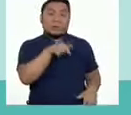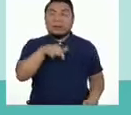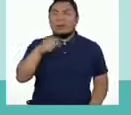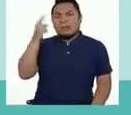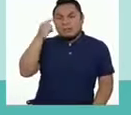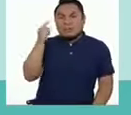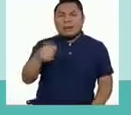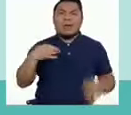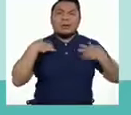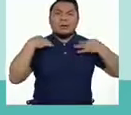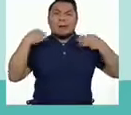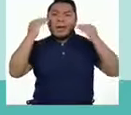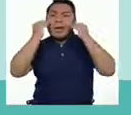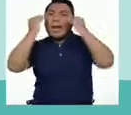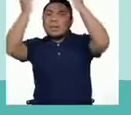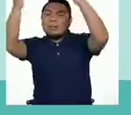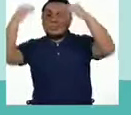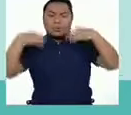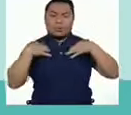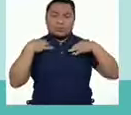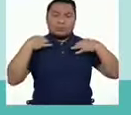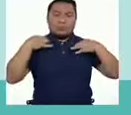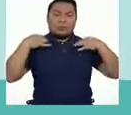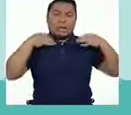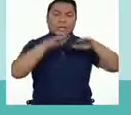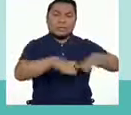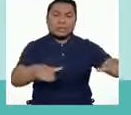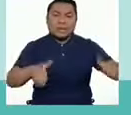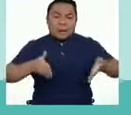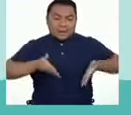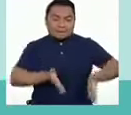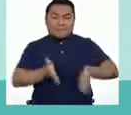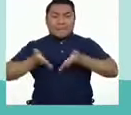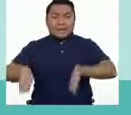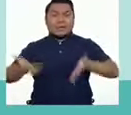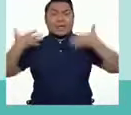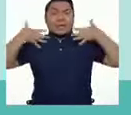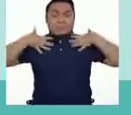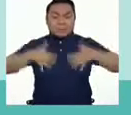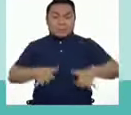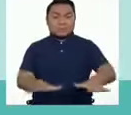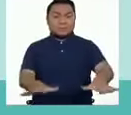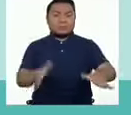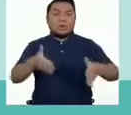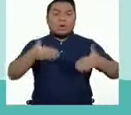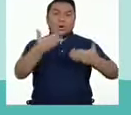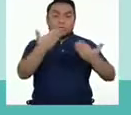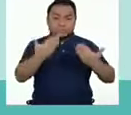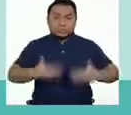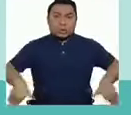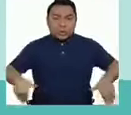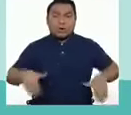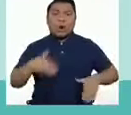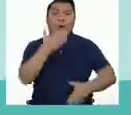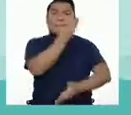encuentra ropa de adultos y ropa de niños, un pantalón, un vestido, shorts y polos.